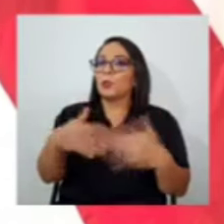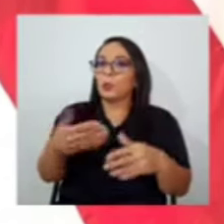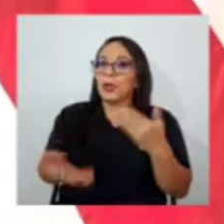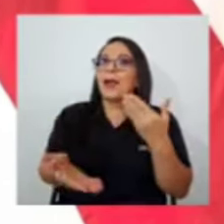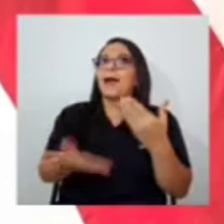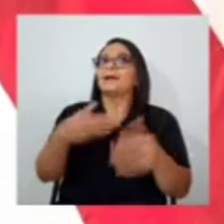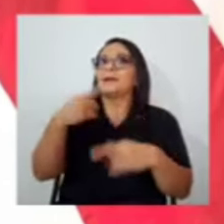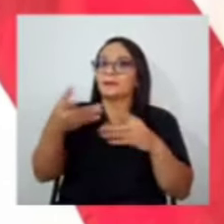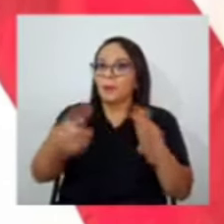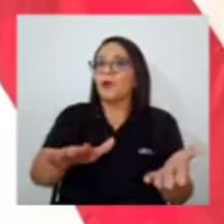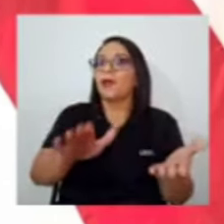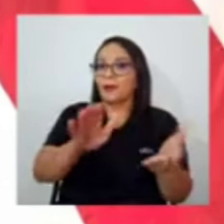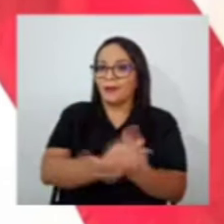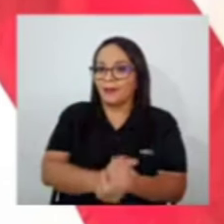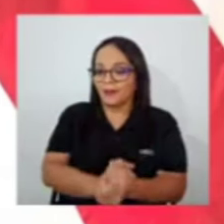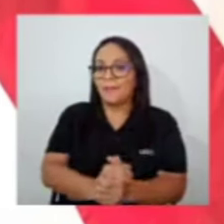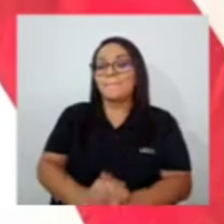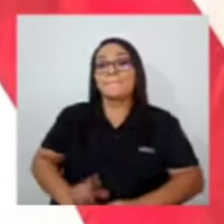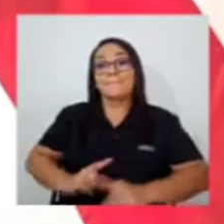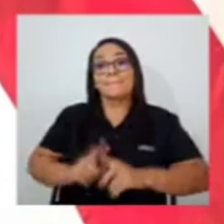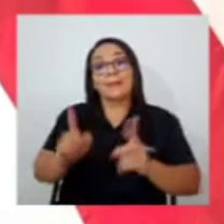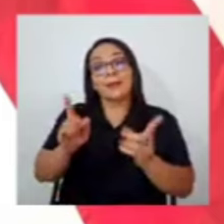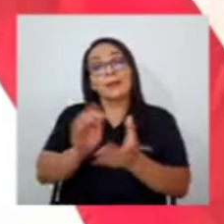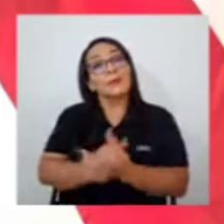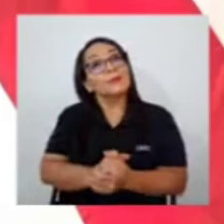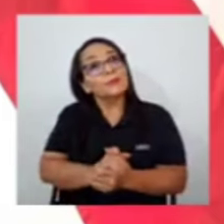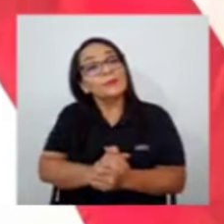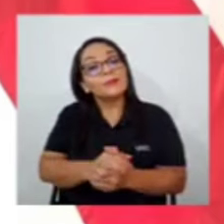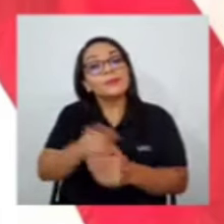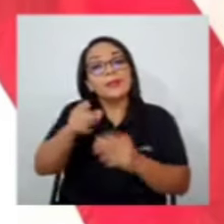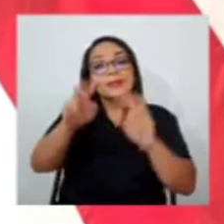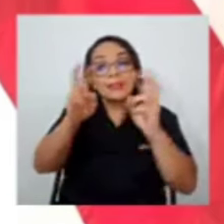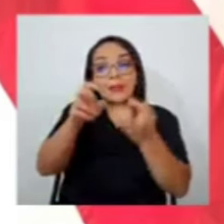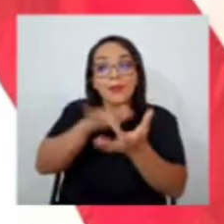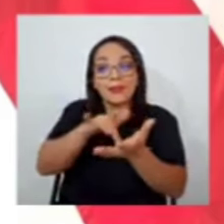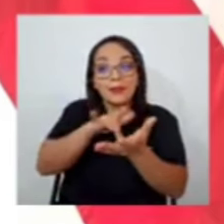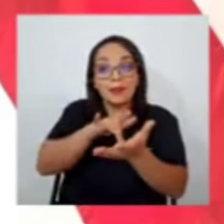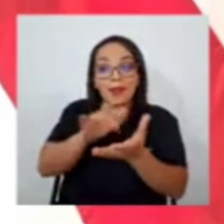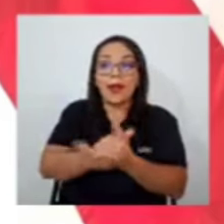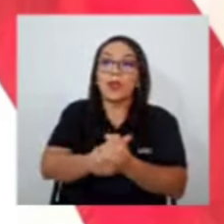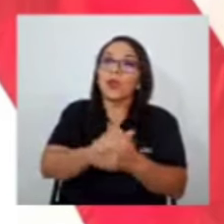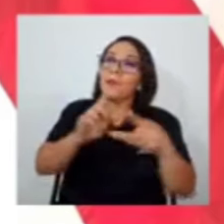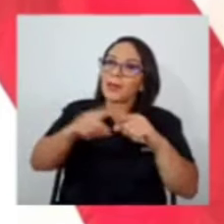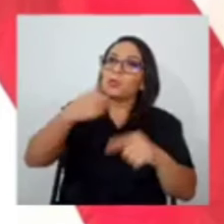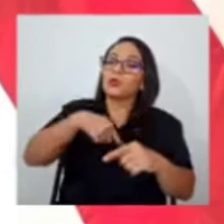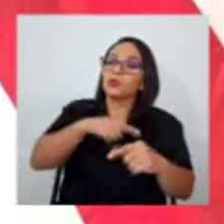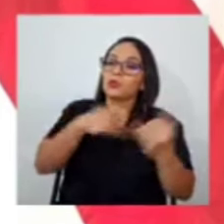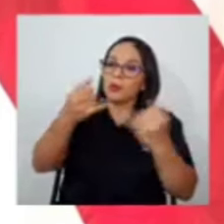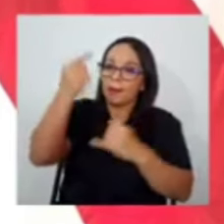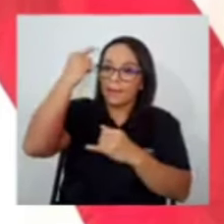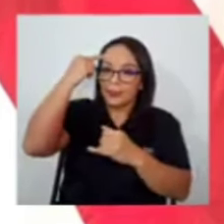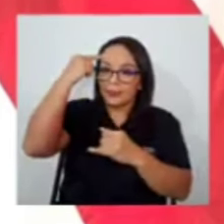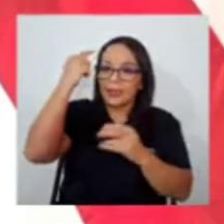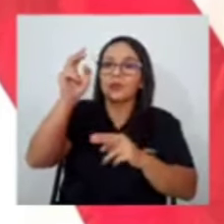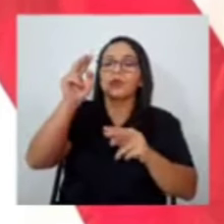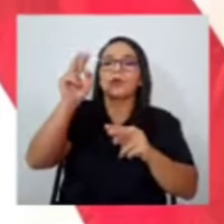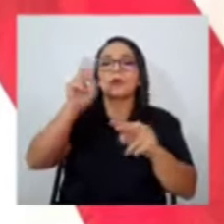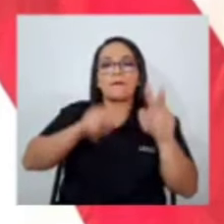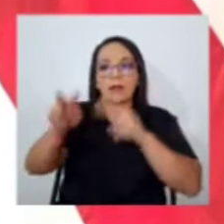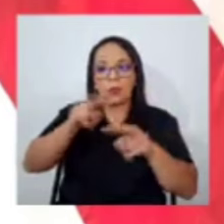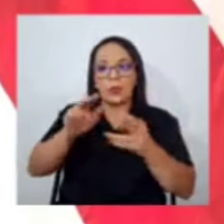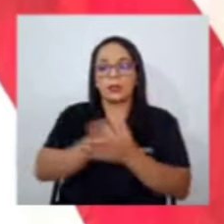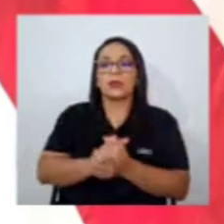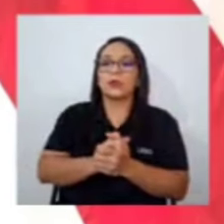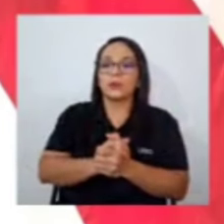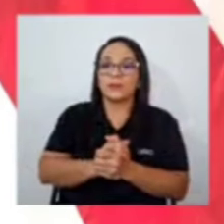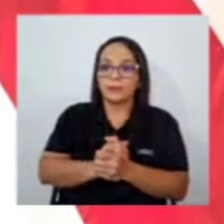las cosas delicadas en la vida lo estamos pensando lo estamos evaluando pero el pueblo hay grupos